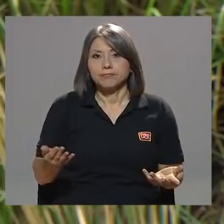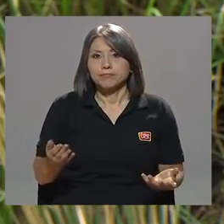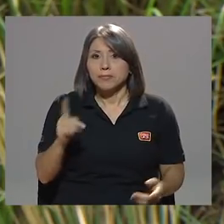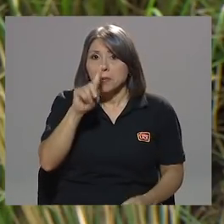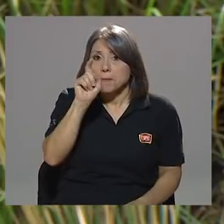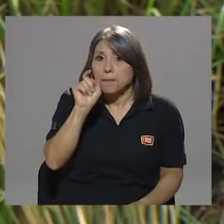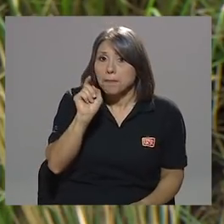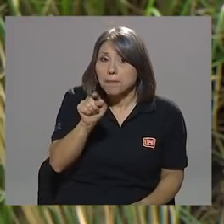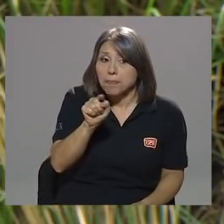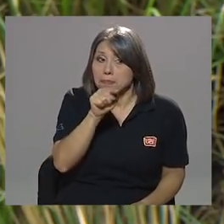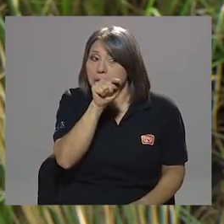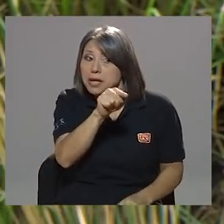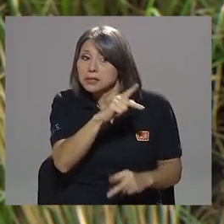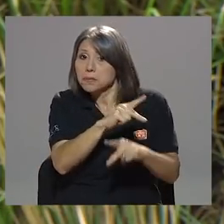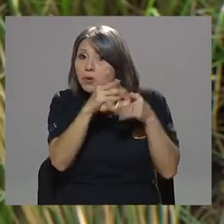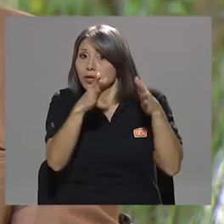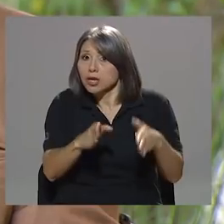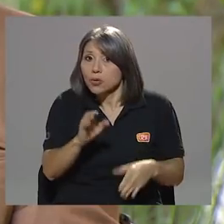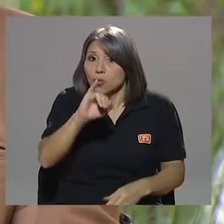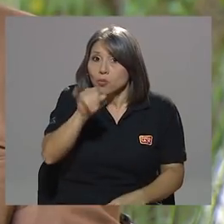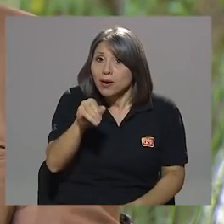¿Era Juan Carlos Bolaños ese protegido?